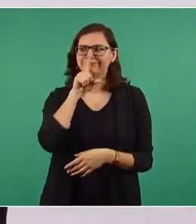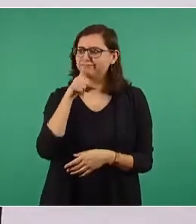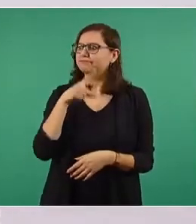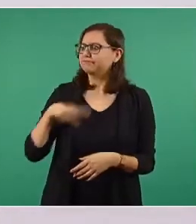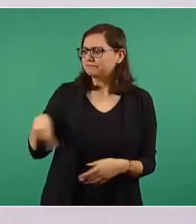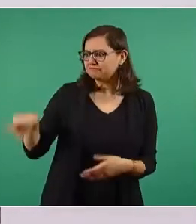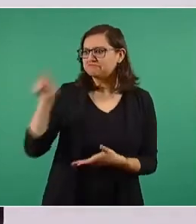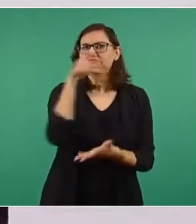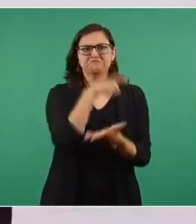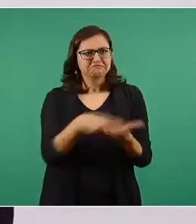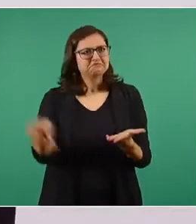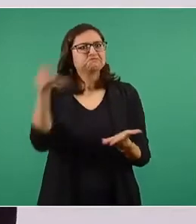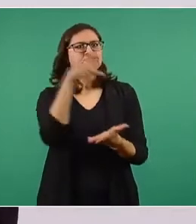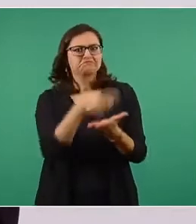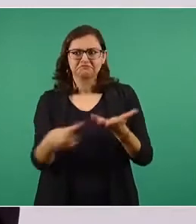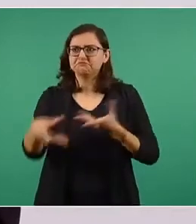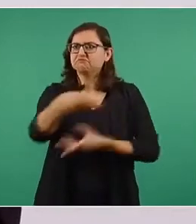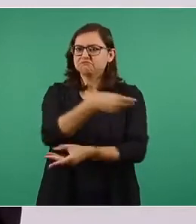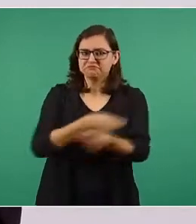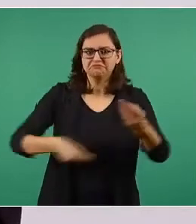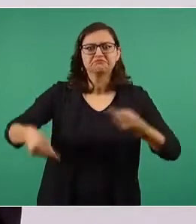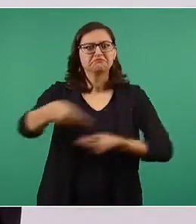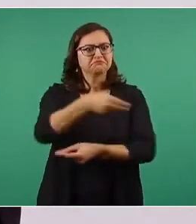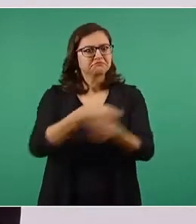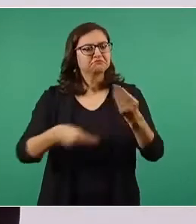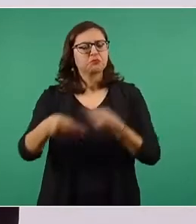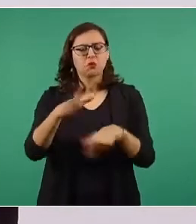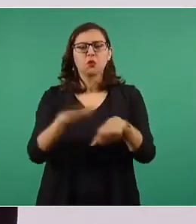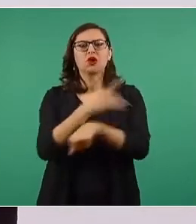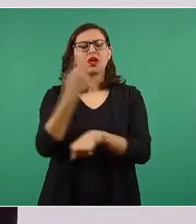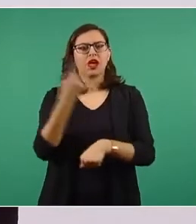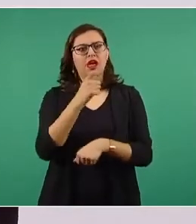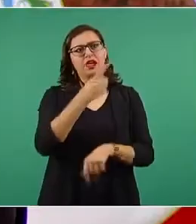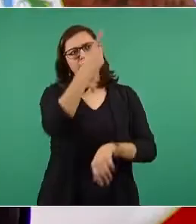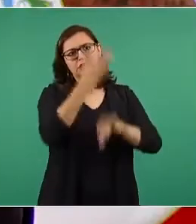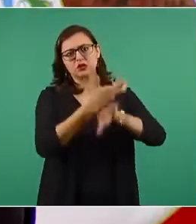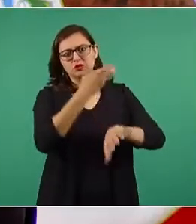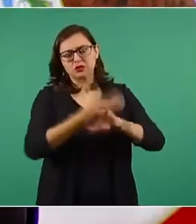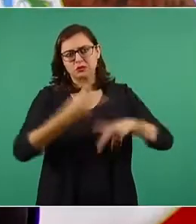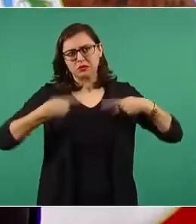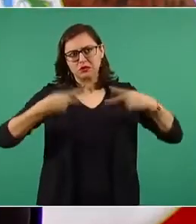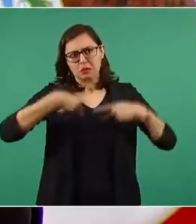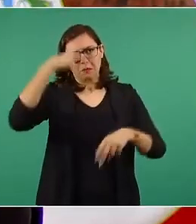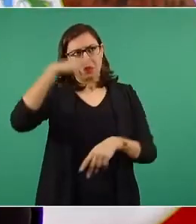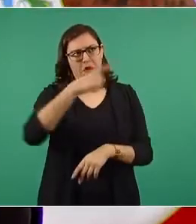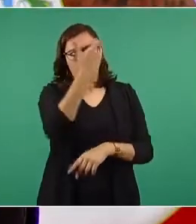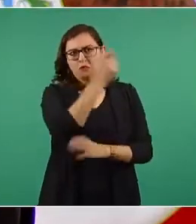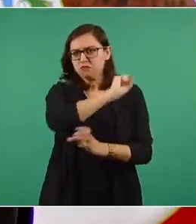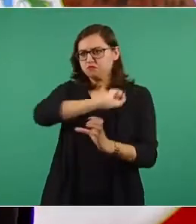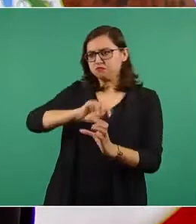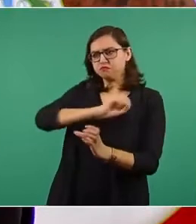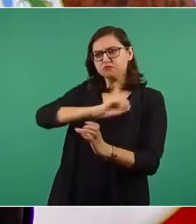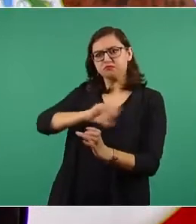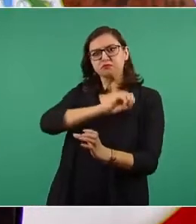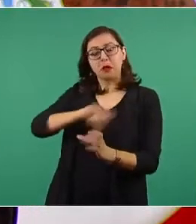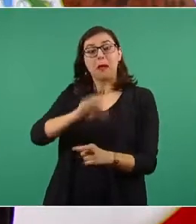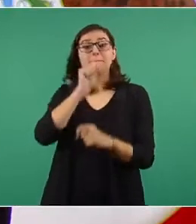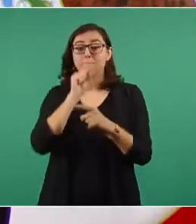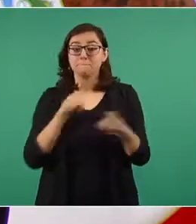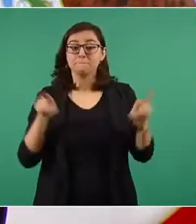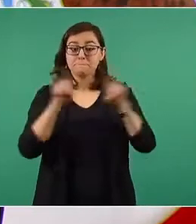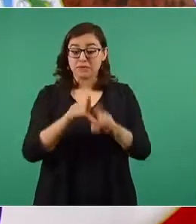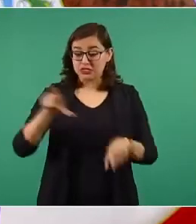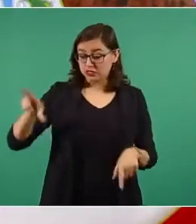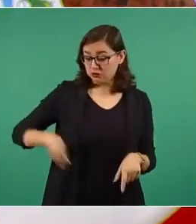que llegan y se aplican de abajo hacia arriba, de los más pobres hacia la cúpula